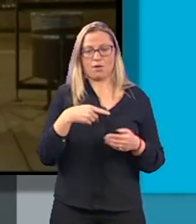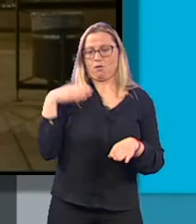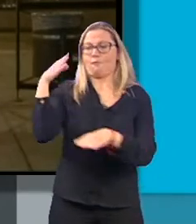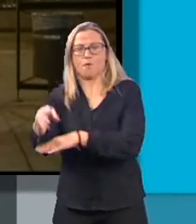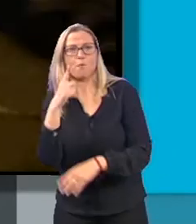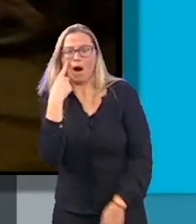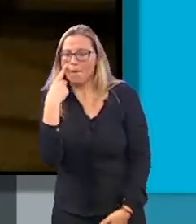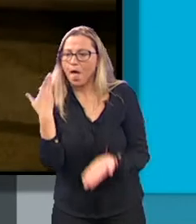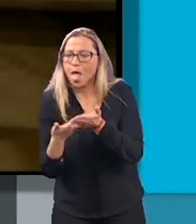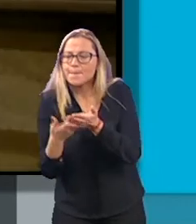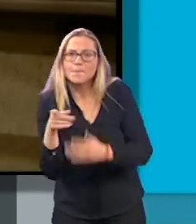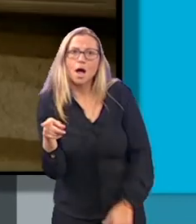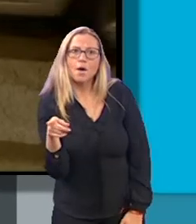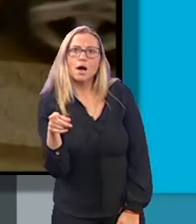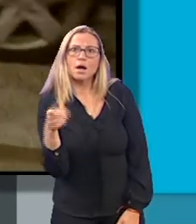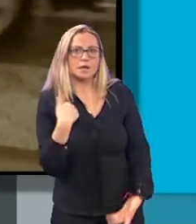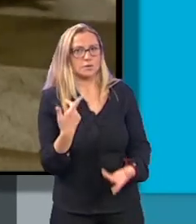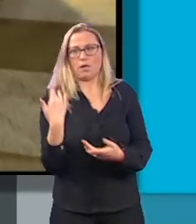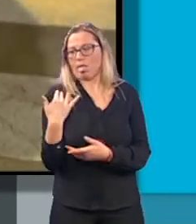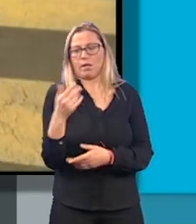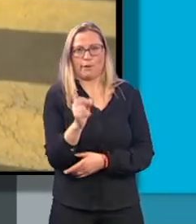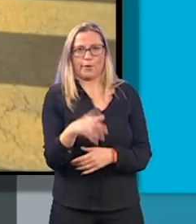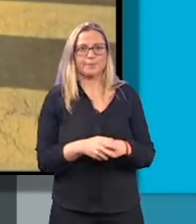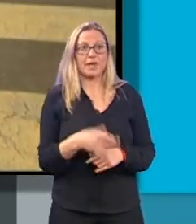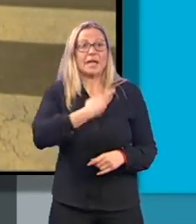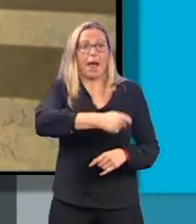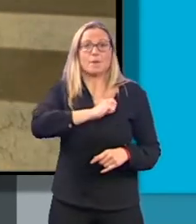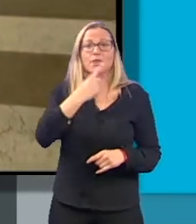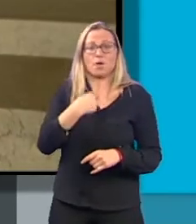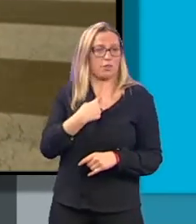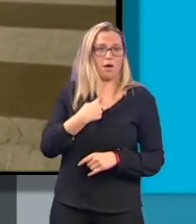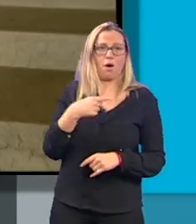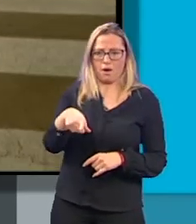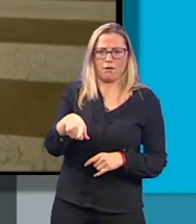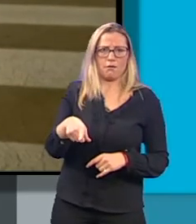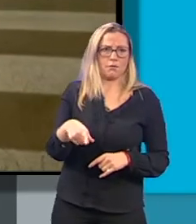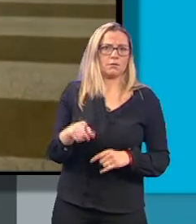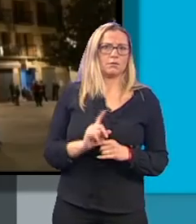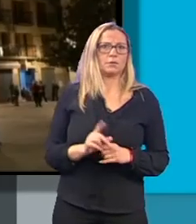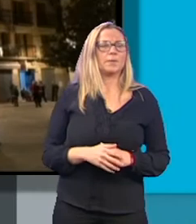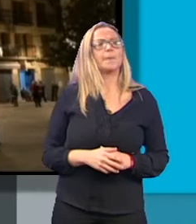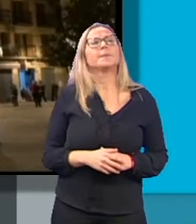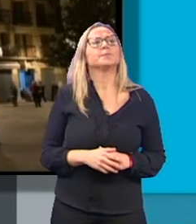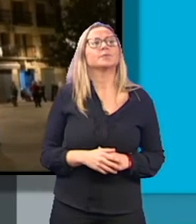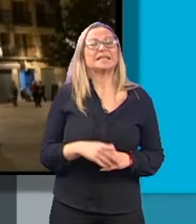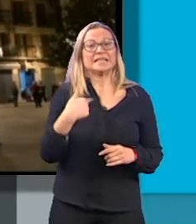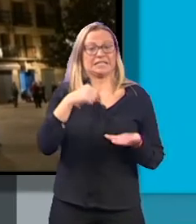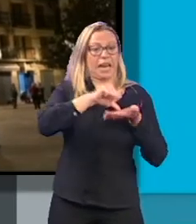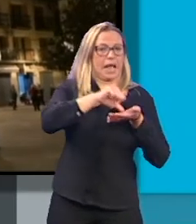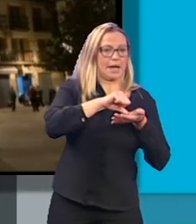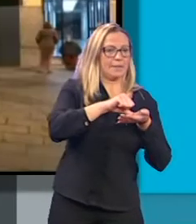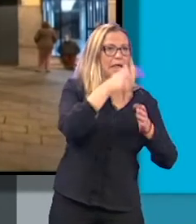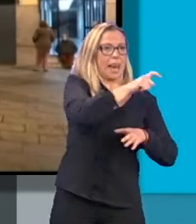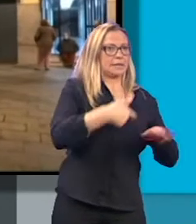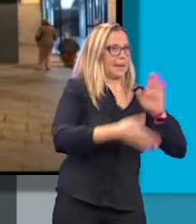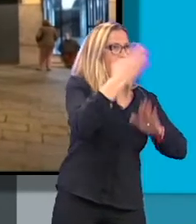allí para comprobar que de reciente no tenía nada, como confirmó además la policía local. Y si en la capital el miedo echó a la